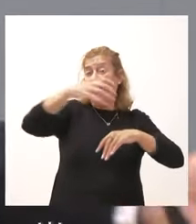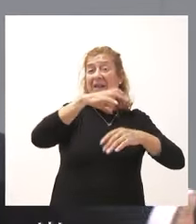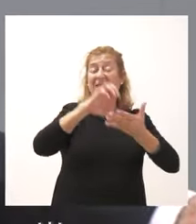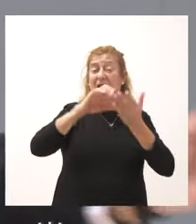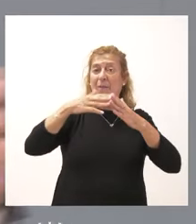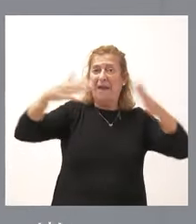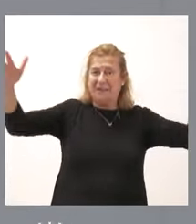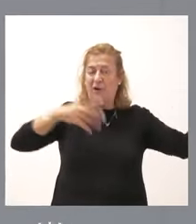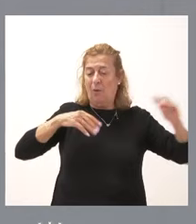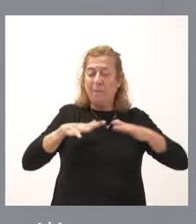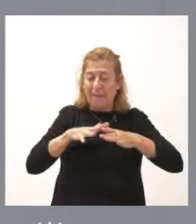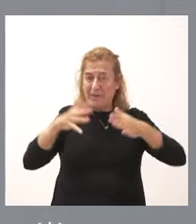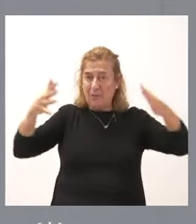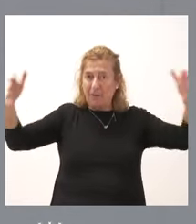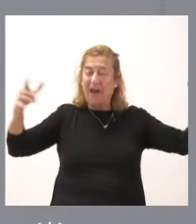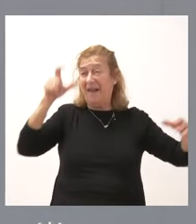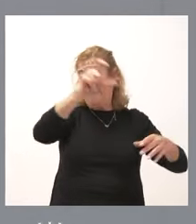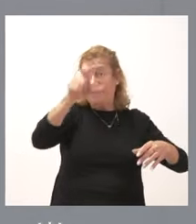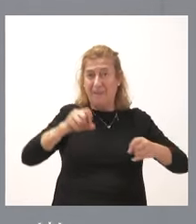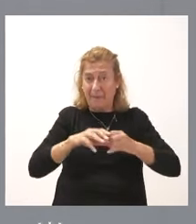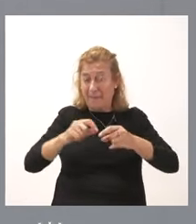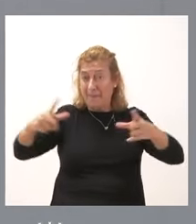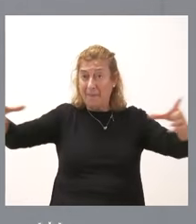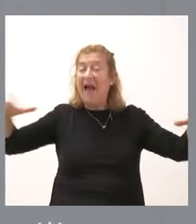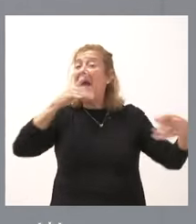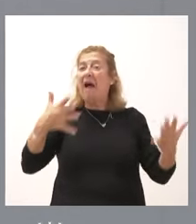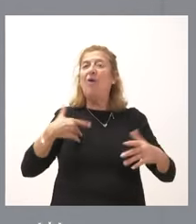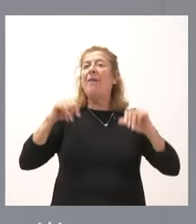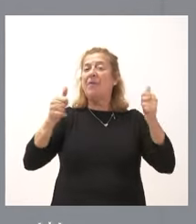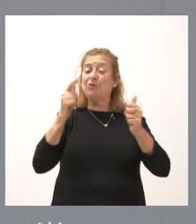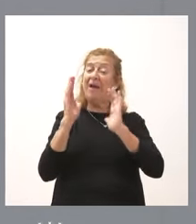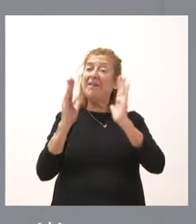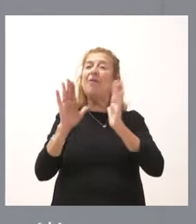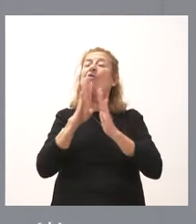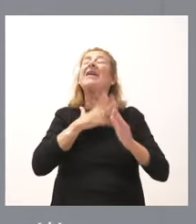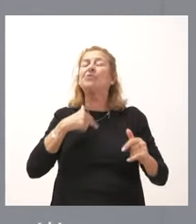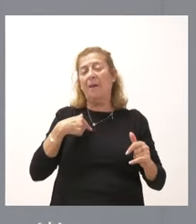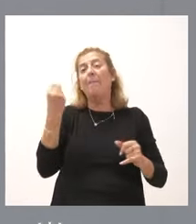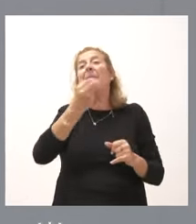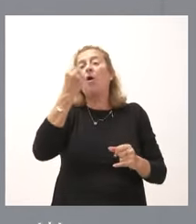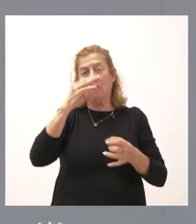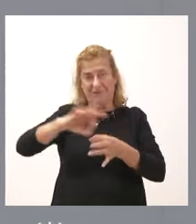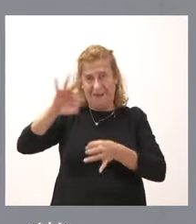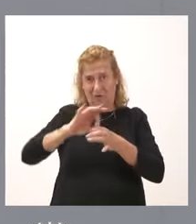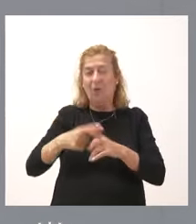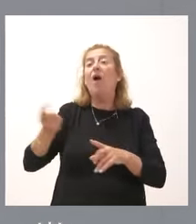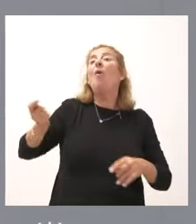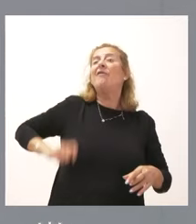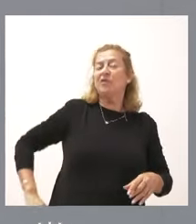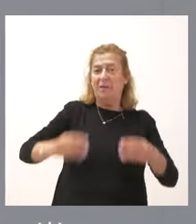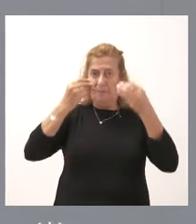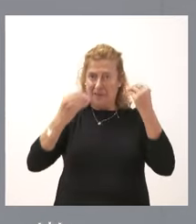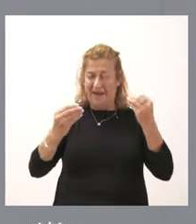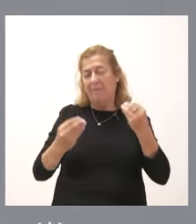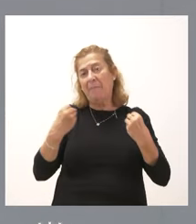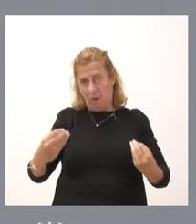llegar a muchos ámbitos de población. Y ahora iniciamos una etapa donde se trata de mejorar el servicio, de profesionalizarlo aún